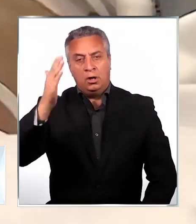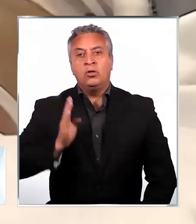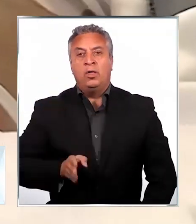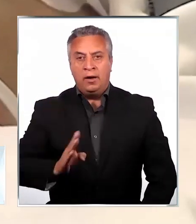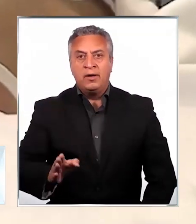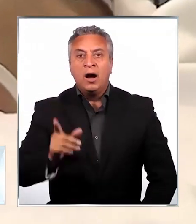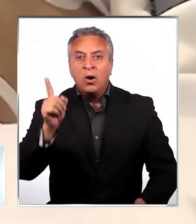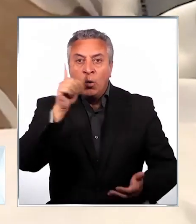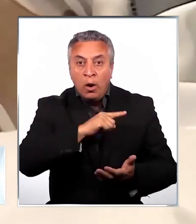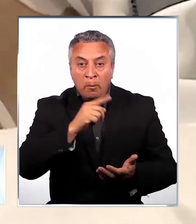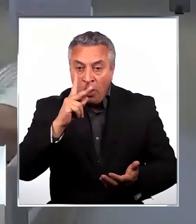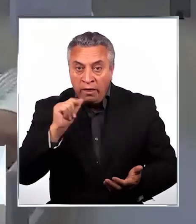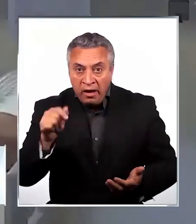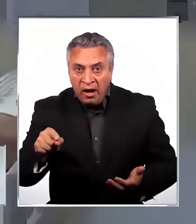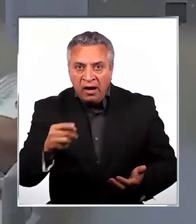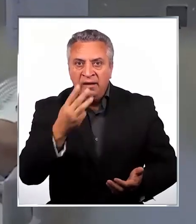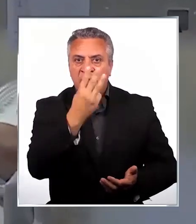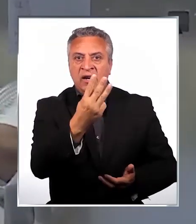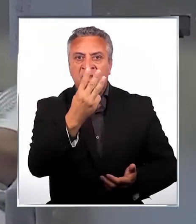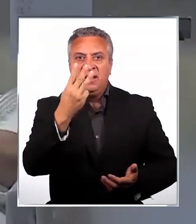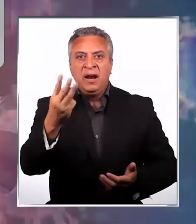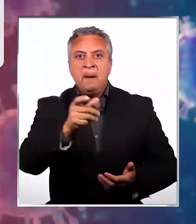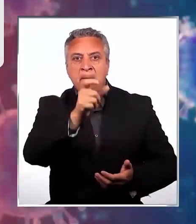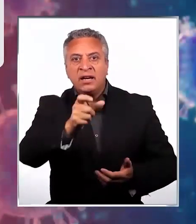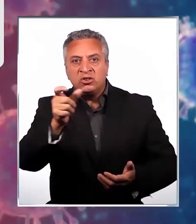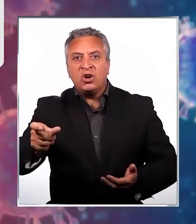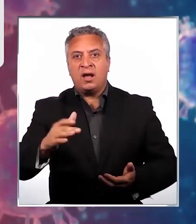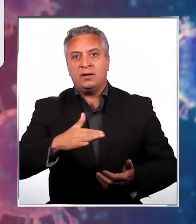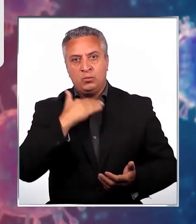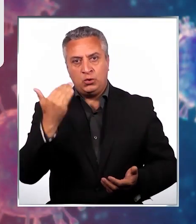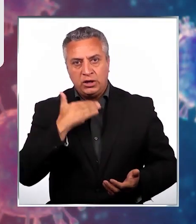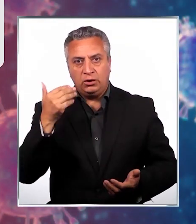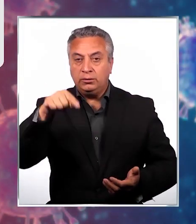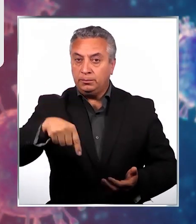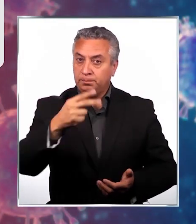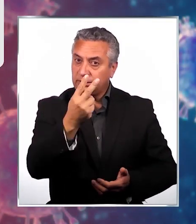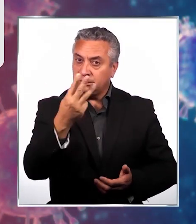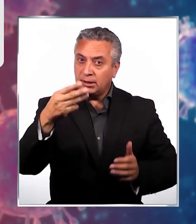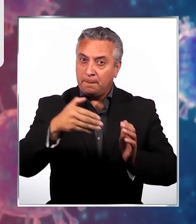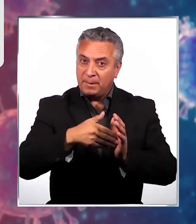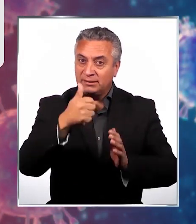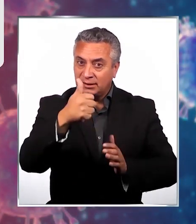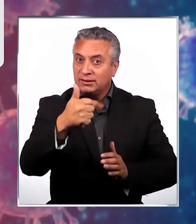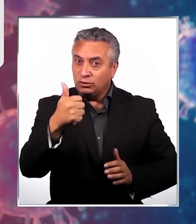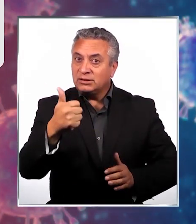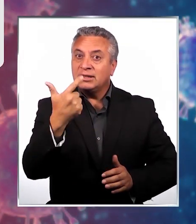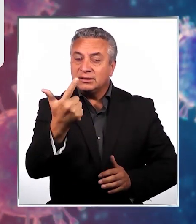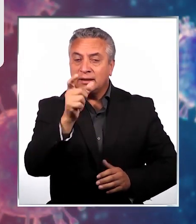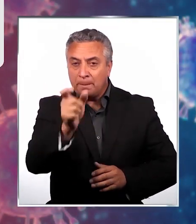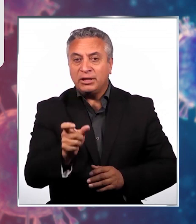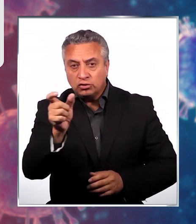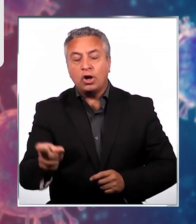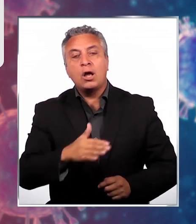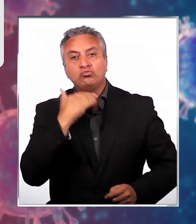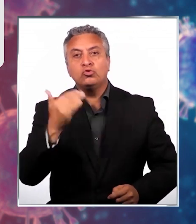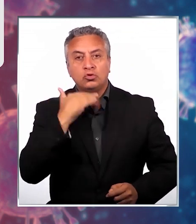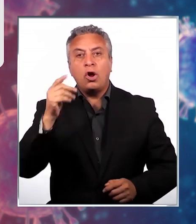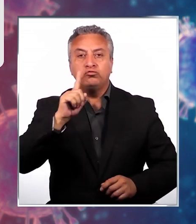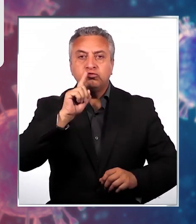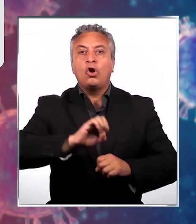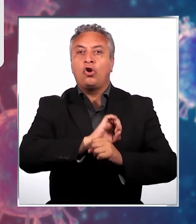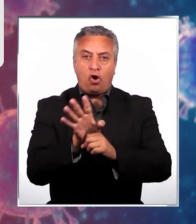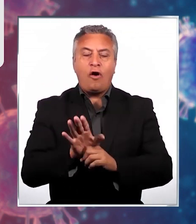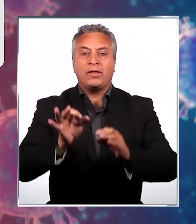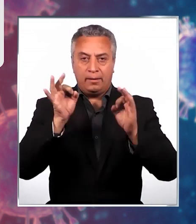En el último día, 33 personas murieron. En Chile, 23.677 pacientes han fallecido con